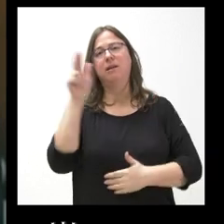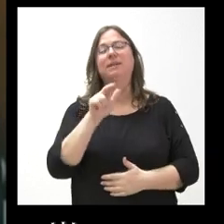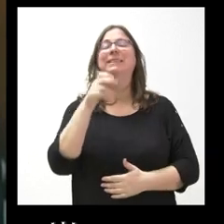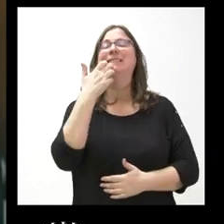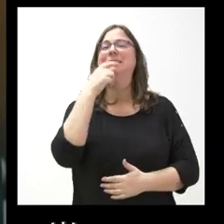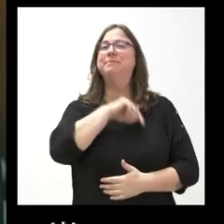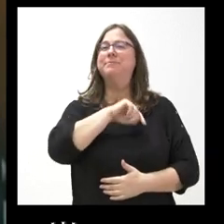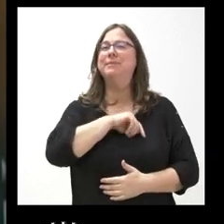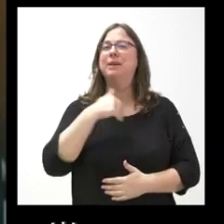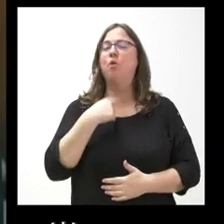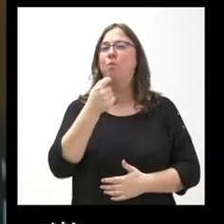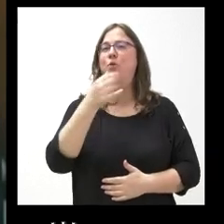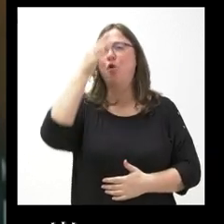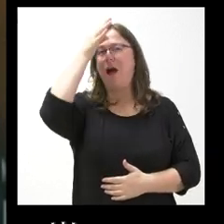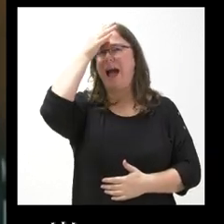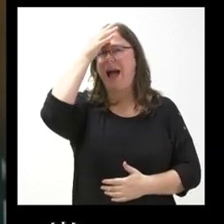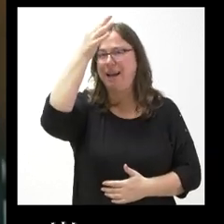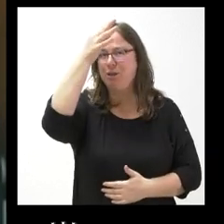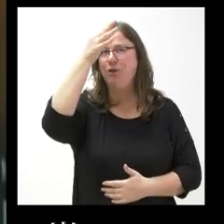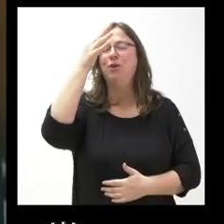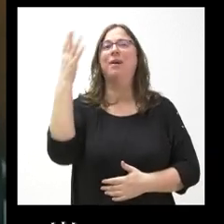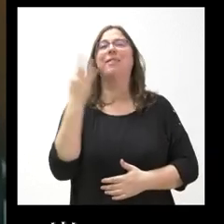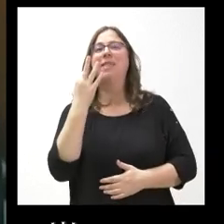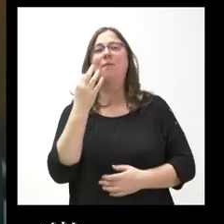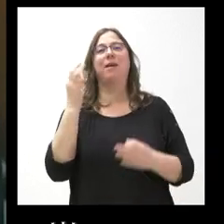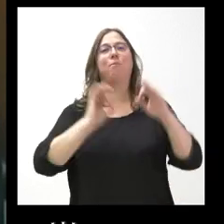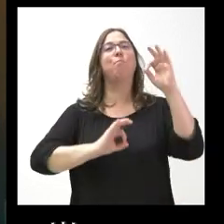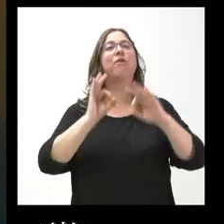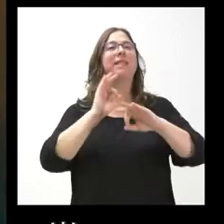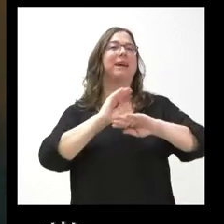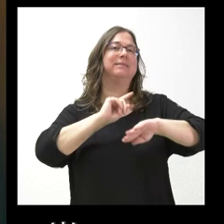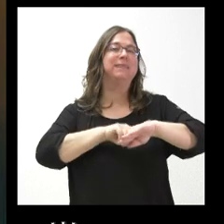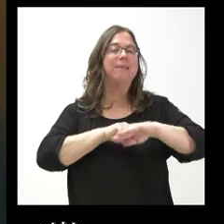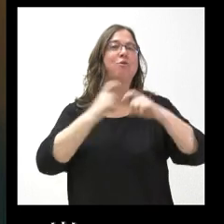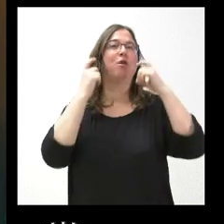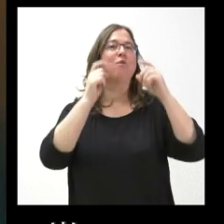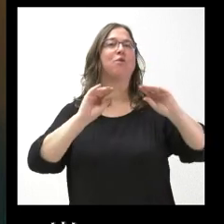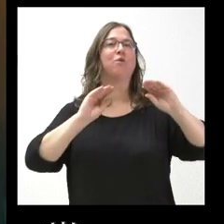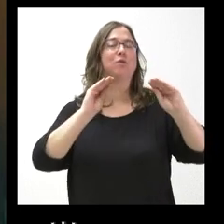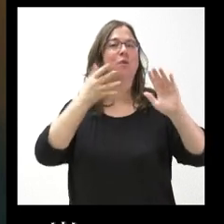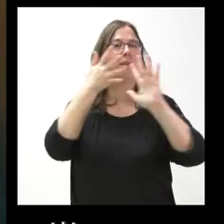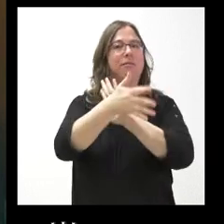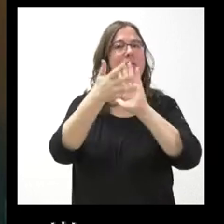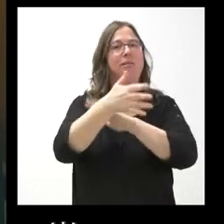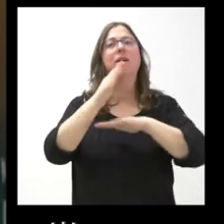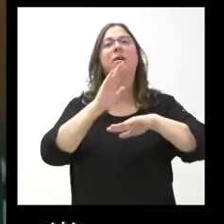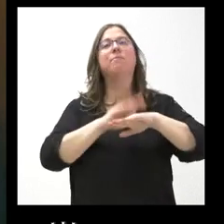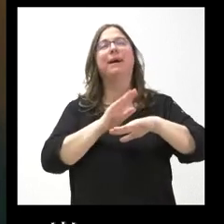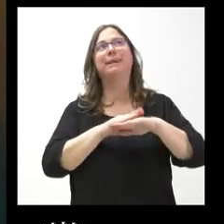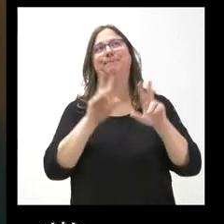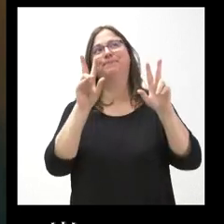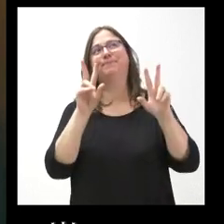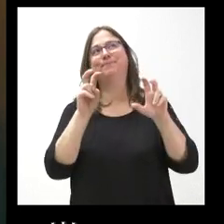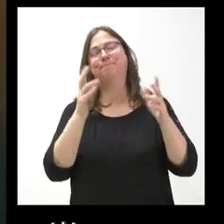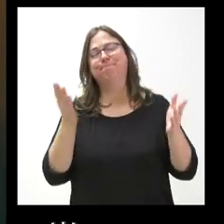un poquito harto de tener que dedicar un gran porcentaje del tiempo y de esfuerzo y de argumento a, bueno, pues,